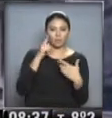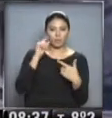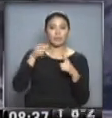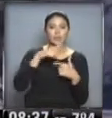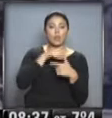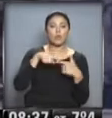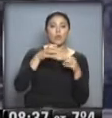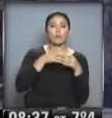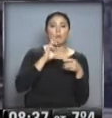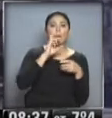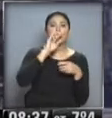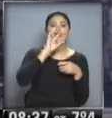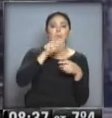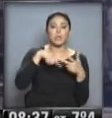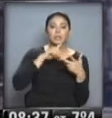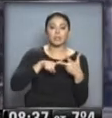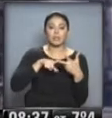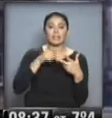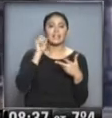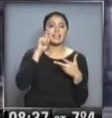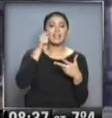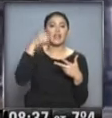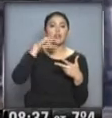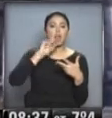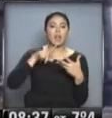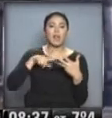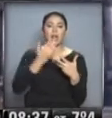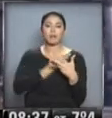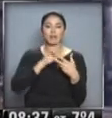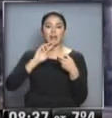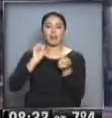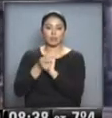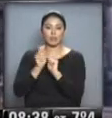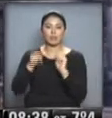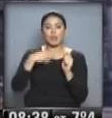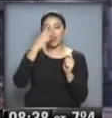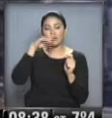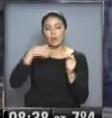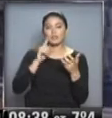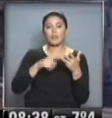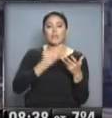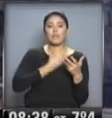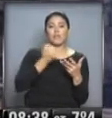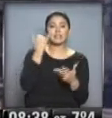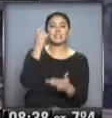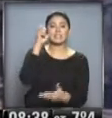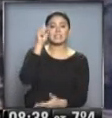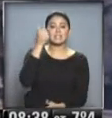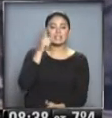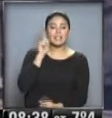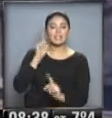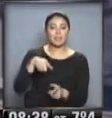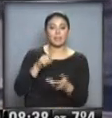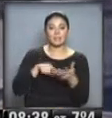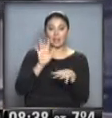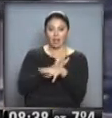PRO en la provincia de La Pampa. Fabián Gianola, del Frente Renovador. El actor va en la lista de Sergio Massa. Zulma Fayad, la actriz del